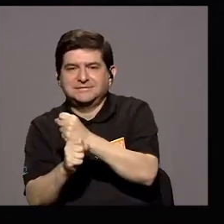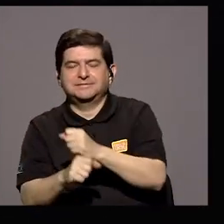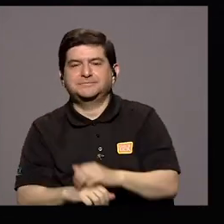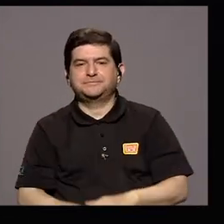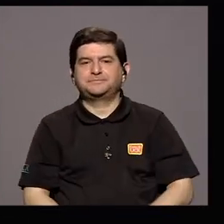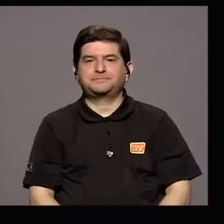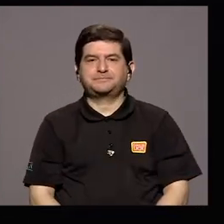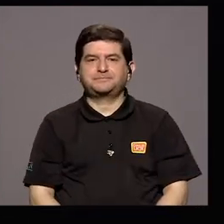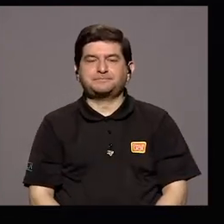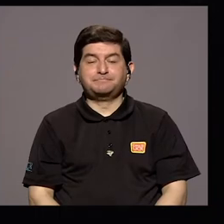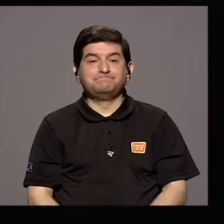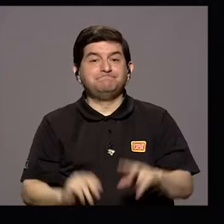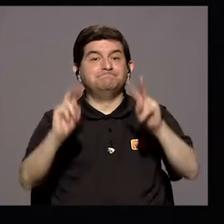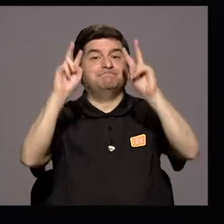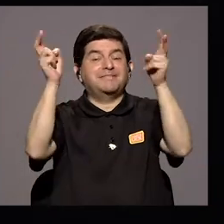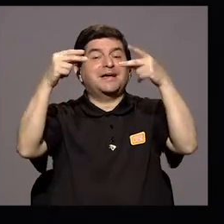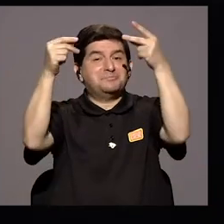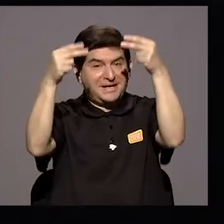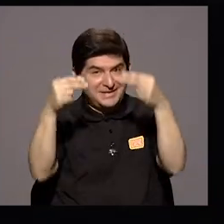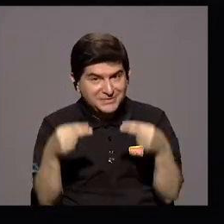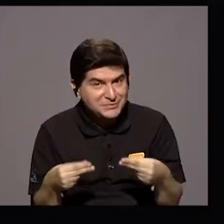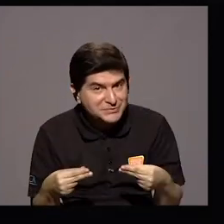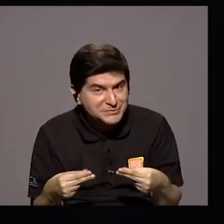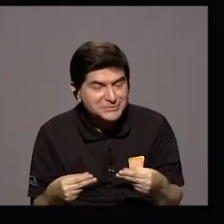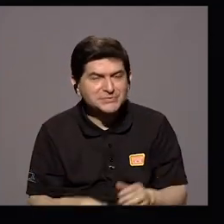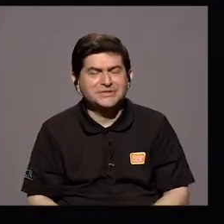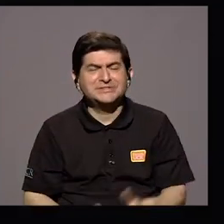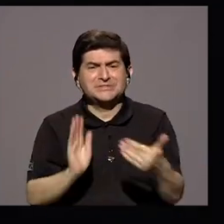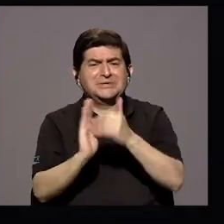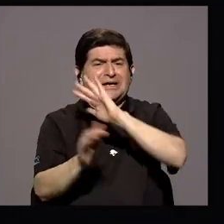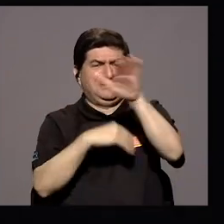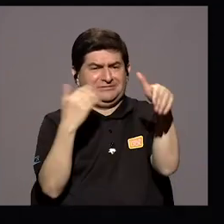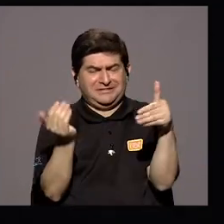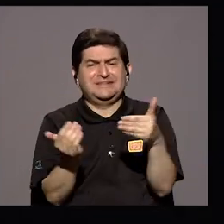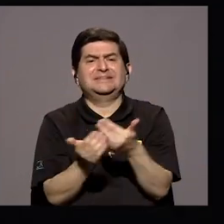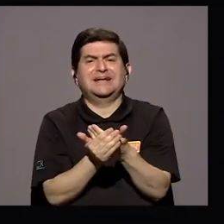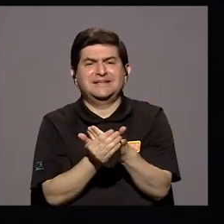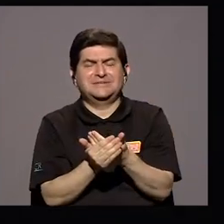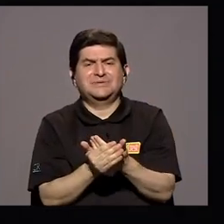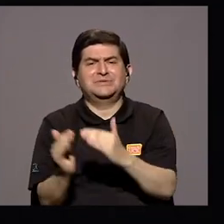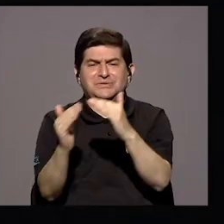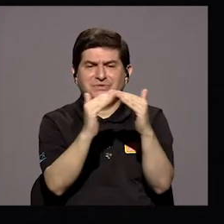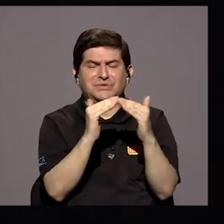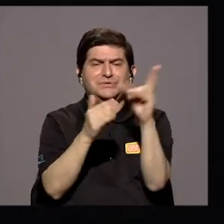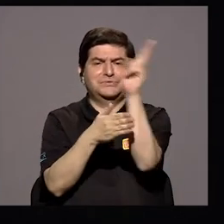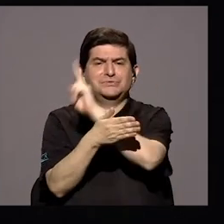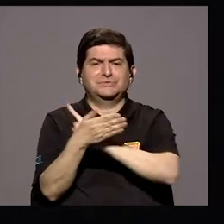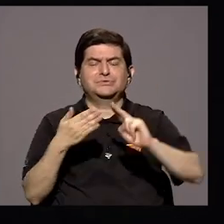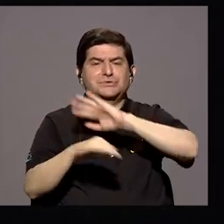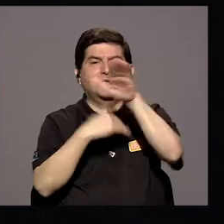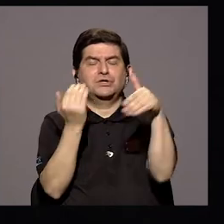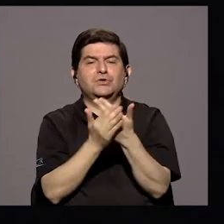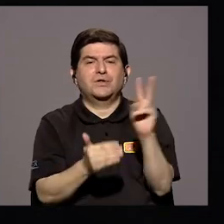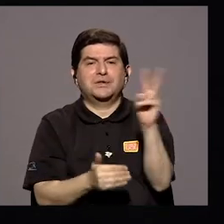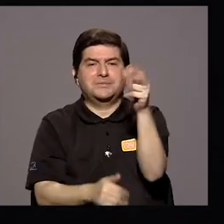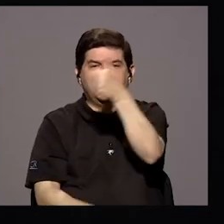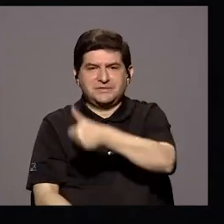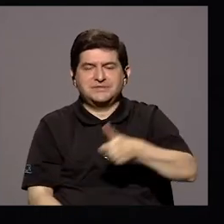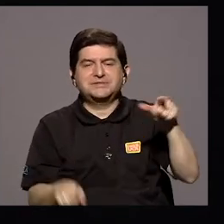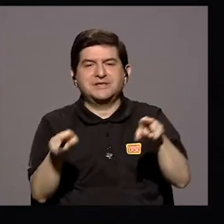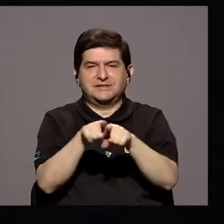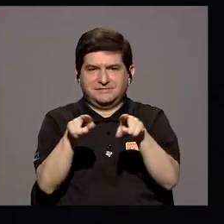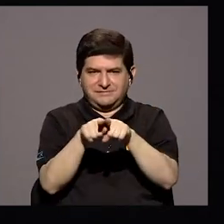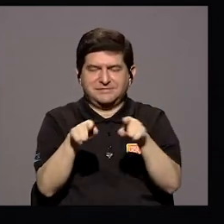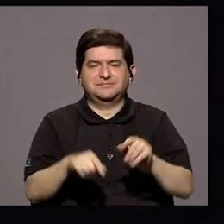este tema presupuestario Nos ha afectado a todos En la comunidad universitaria Todas las vicerrectorías También